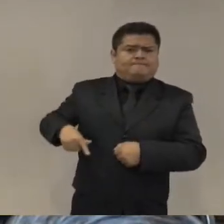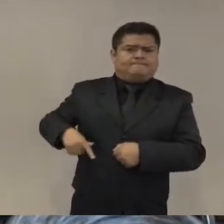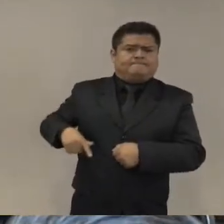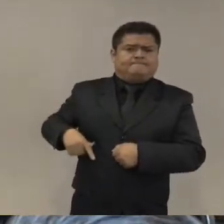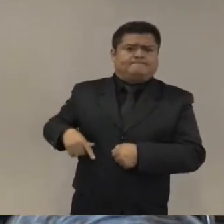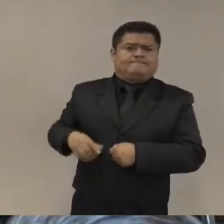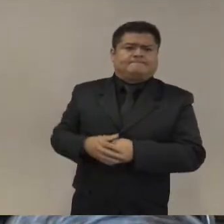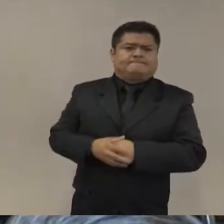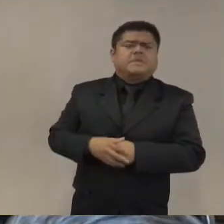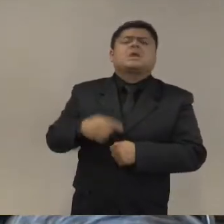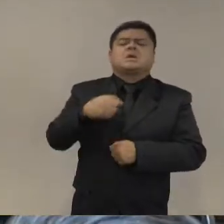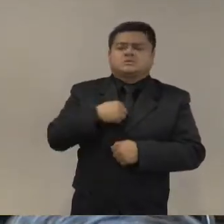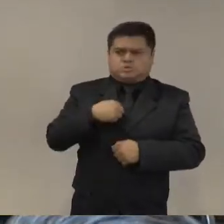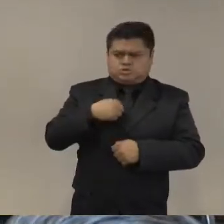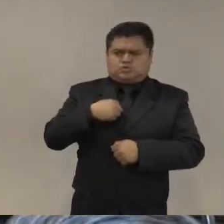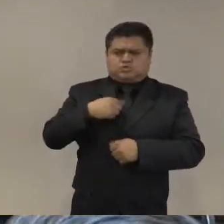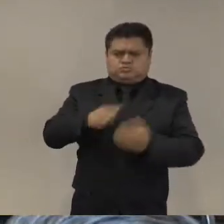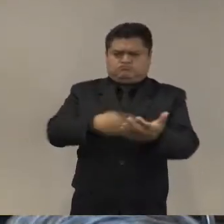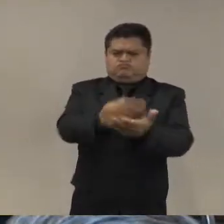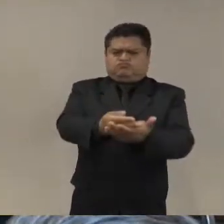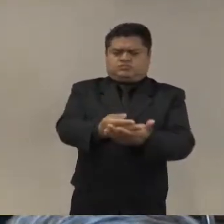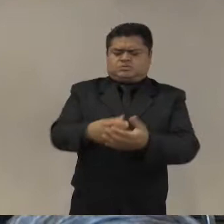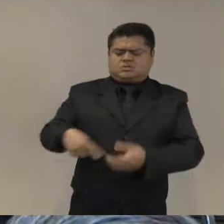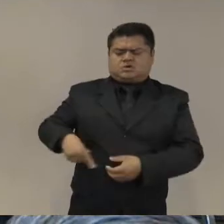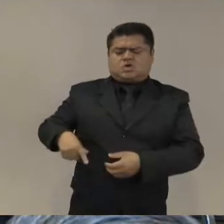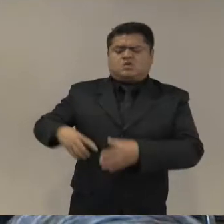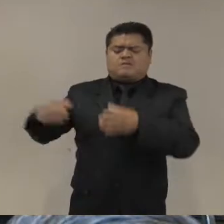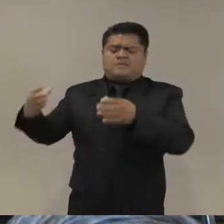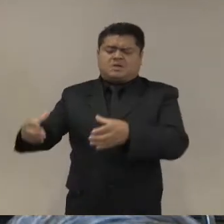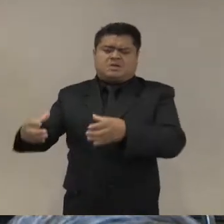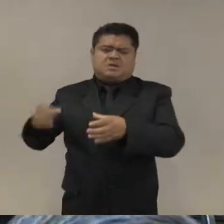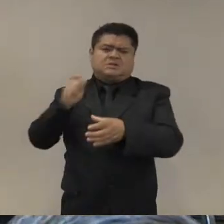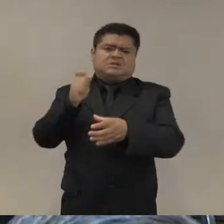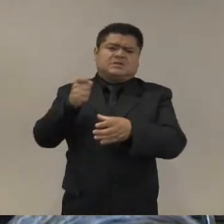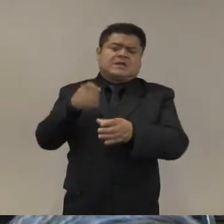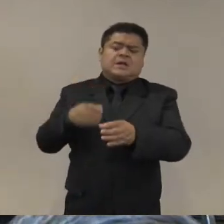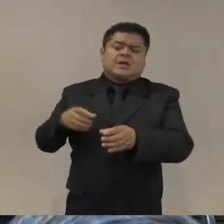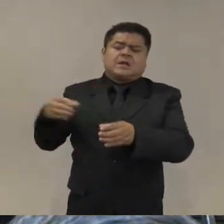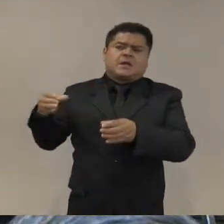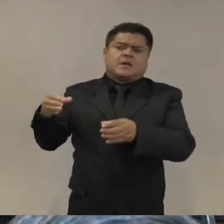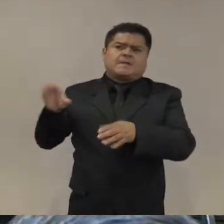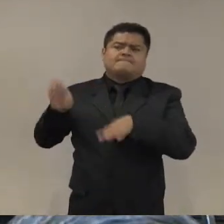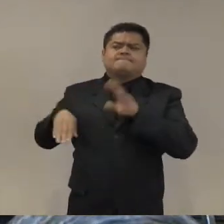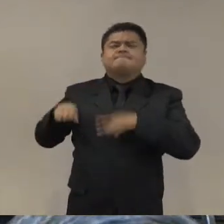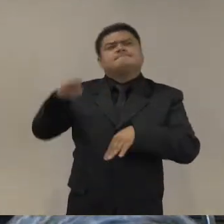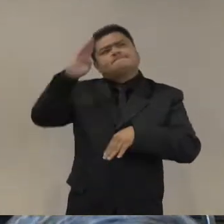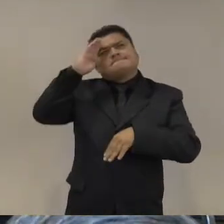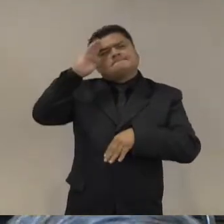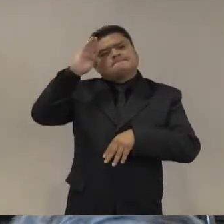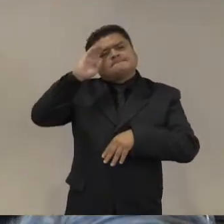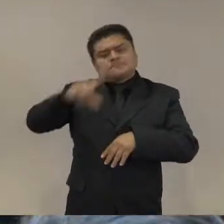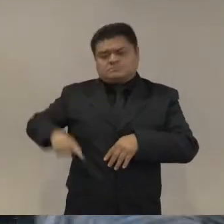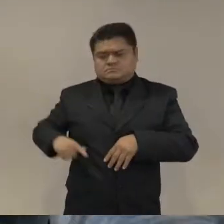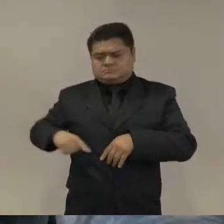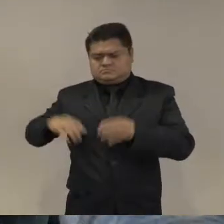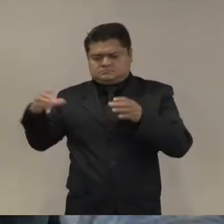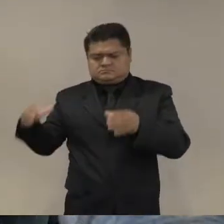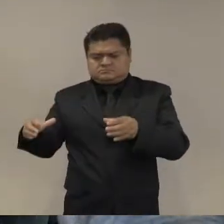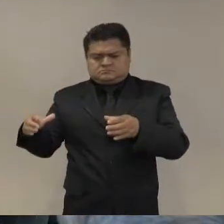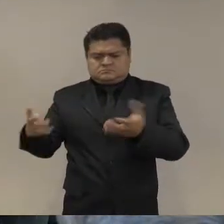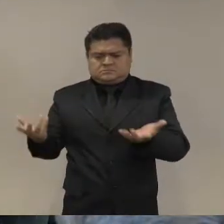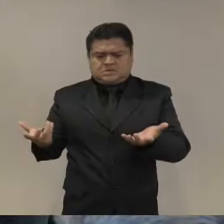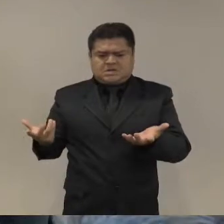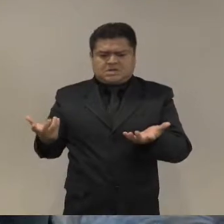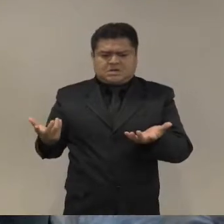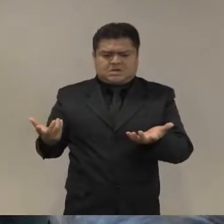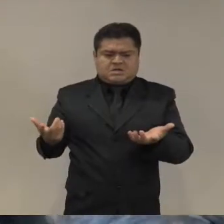proponiendo aunque gobernanza muchas veces pone mucho más énfasis en la provisión de bienes